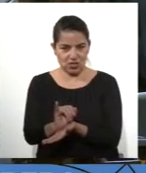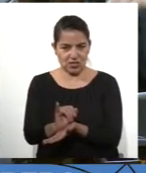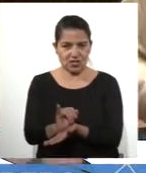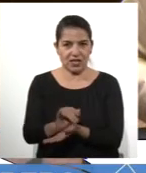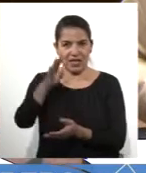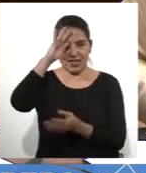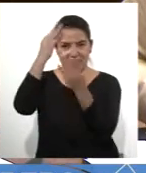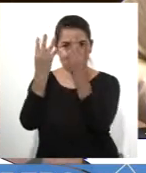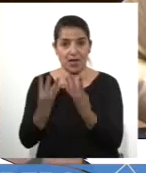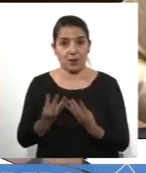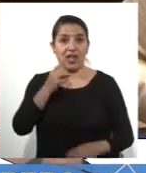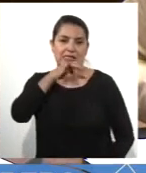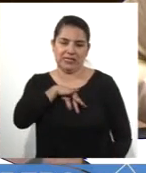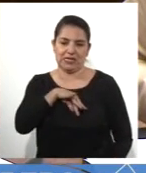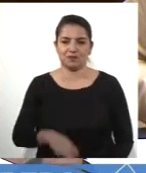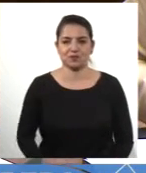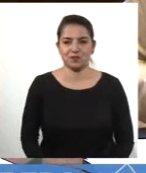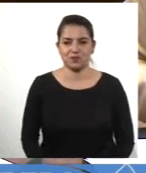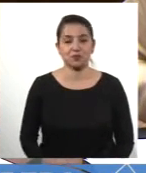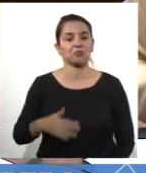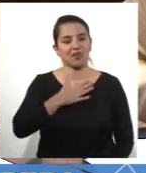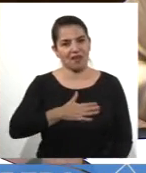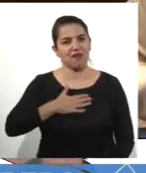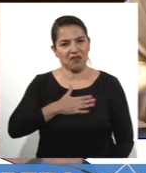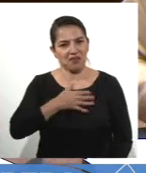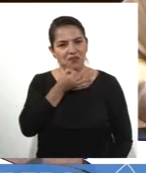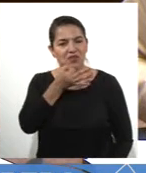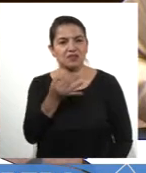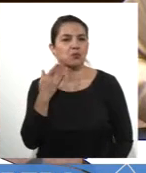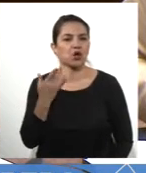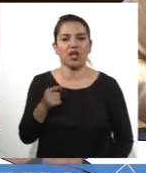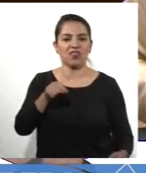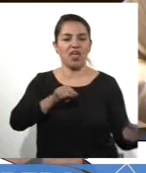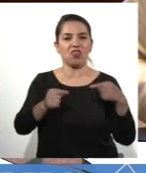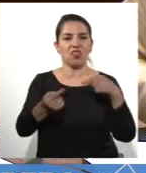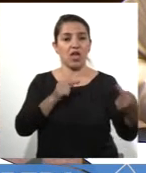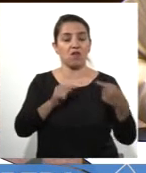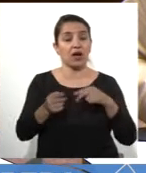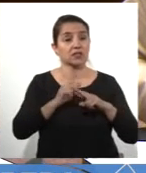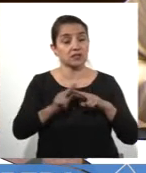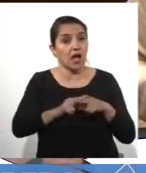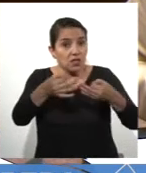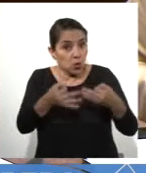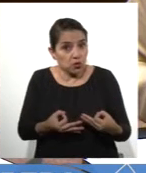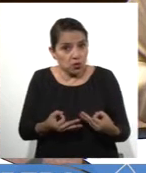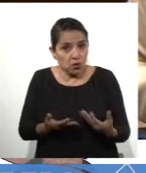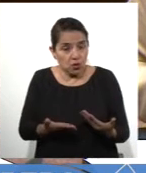institución de gendarmería de Chile. Y lo quiero hacer porque este debate se produce justo cuando